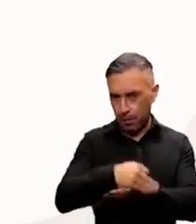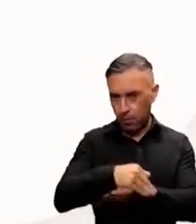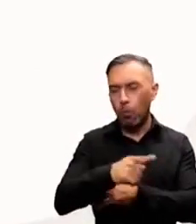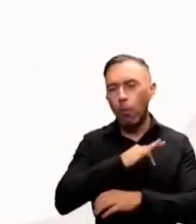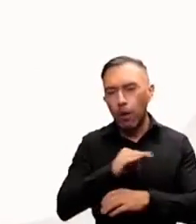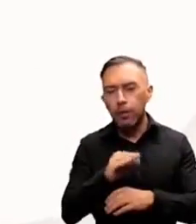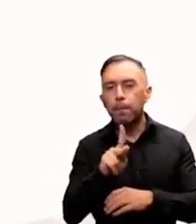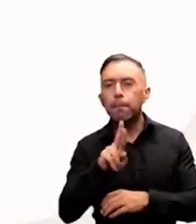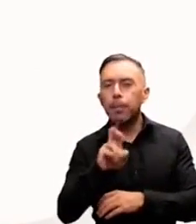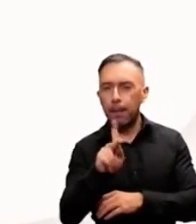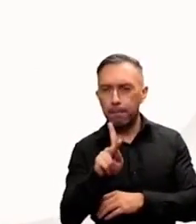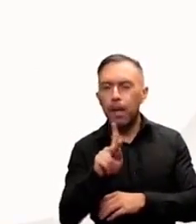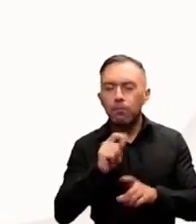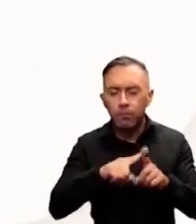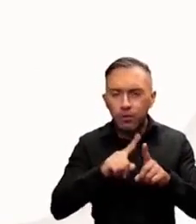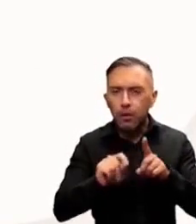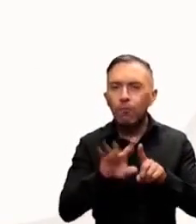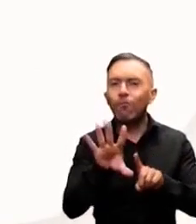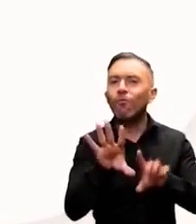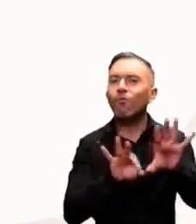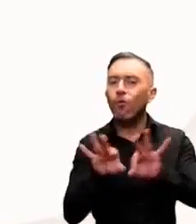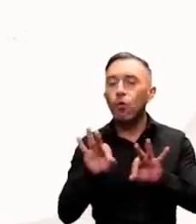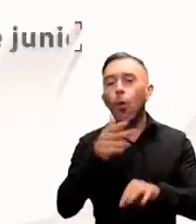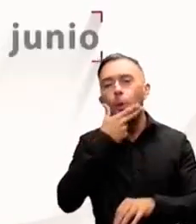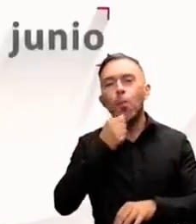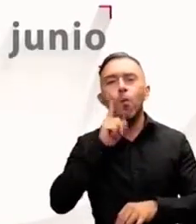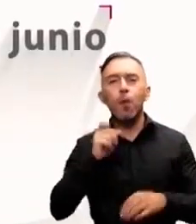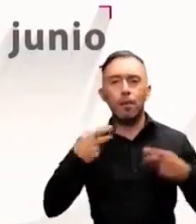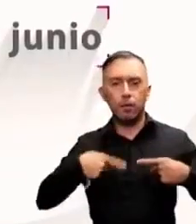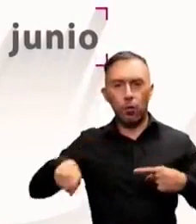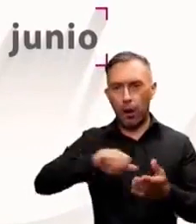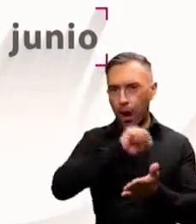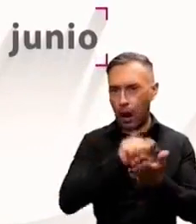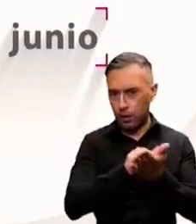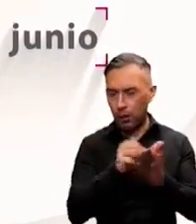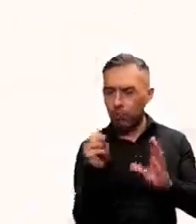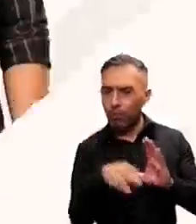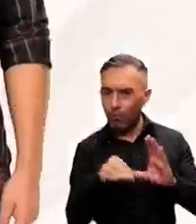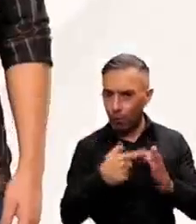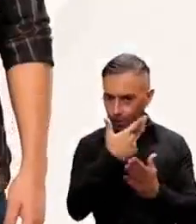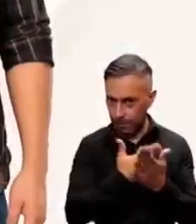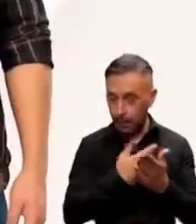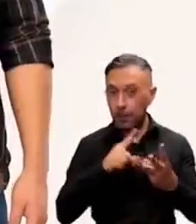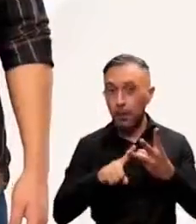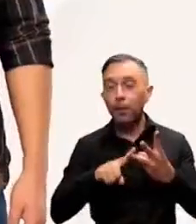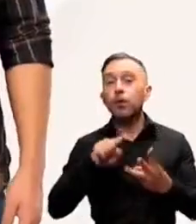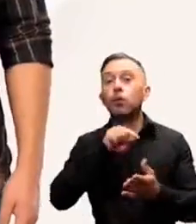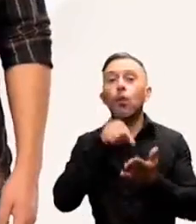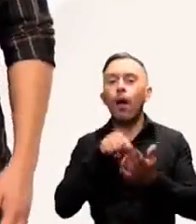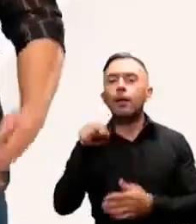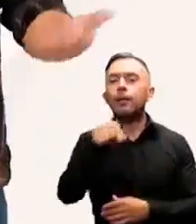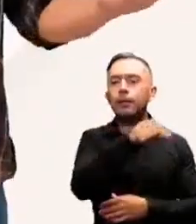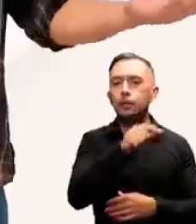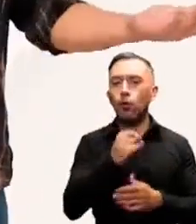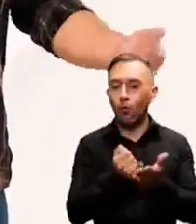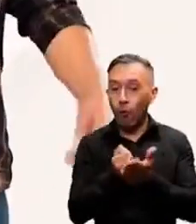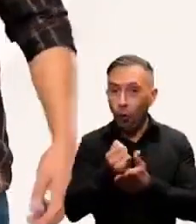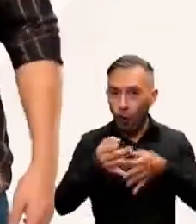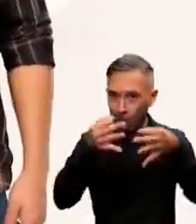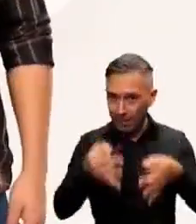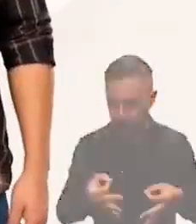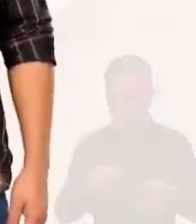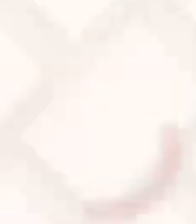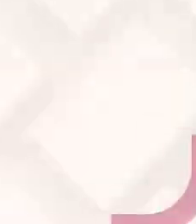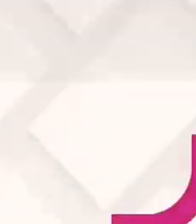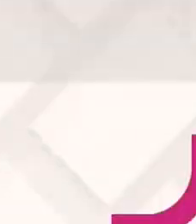preliminares de la elección a través de los datos que integran las y los ciudadanos en las actas y los cómputos digitales que informan los resultados